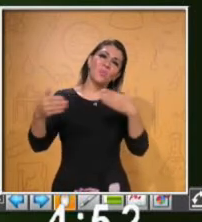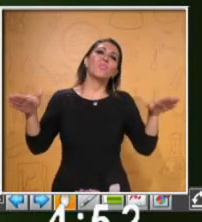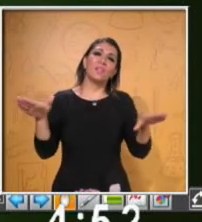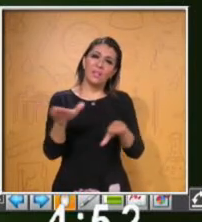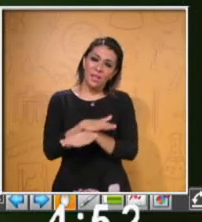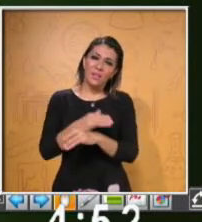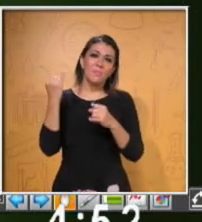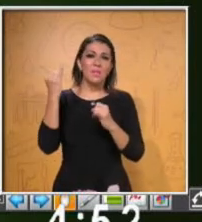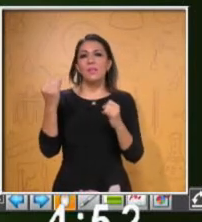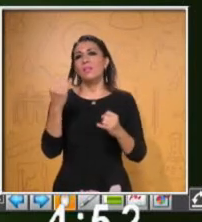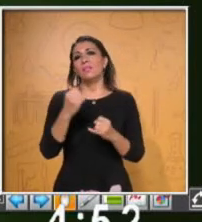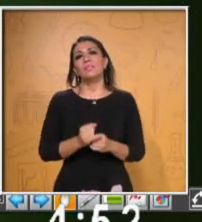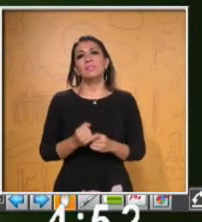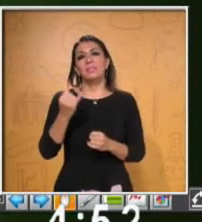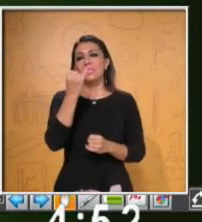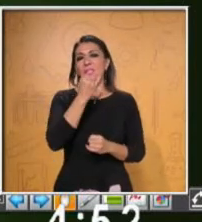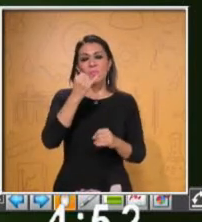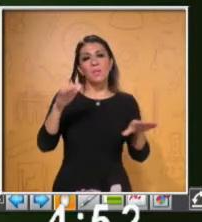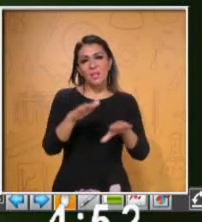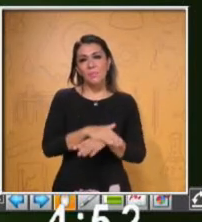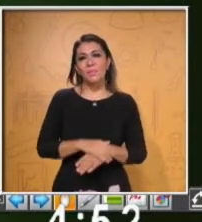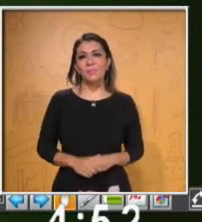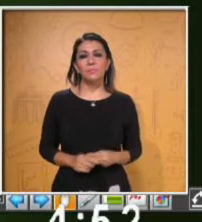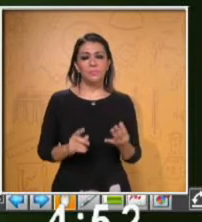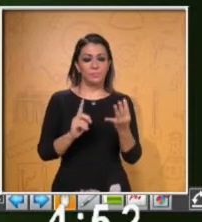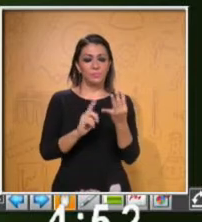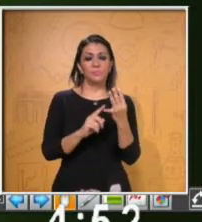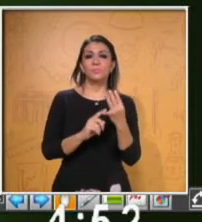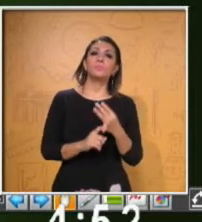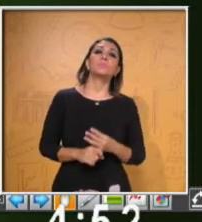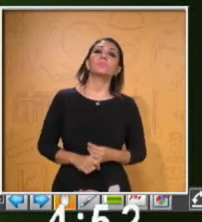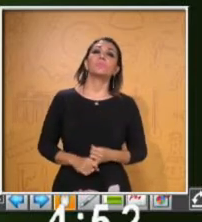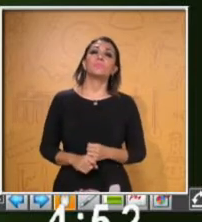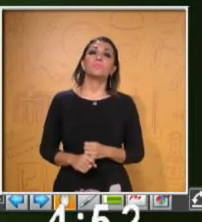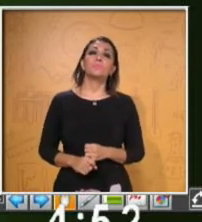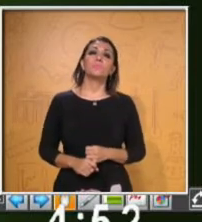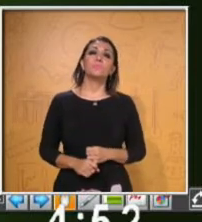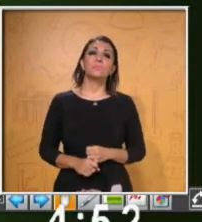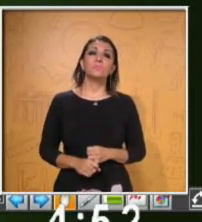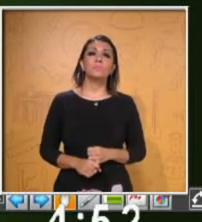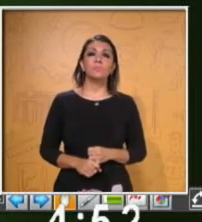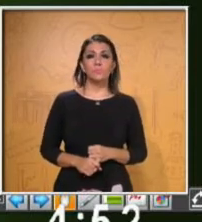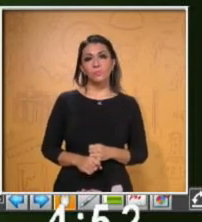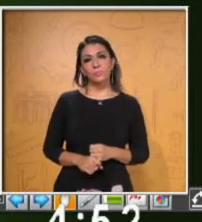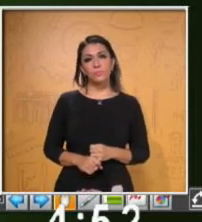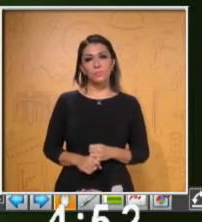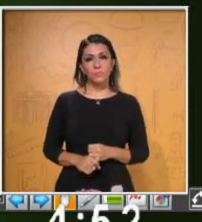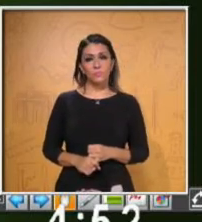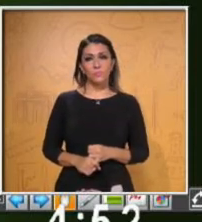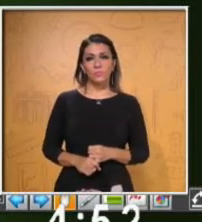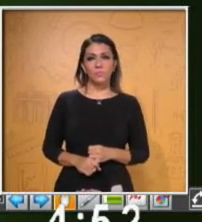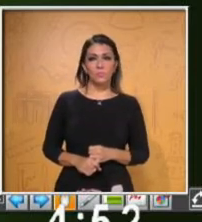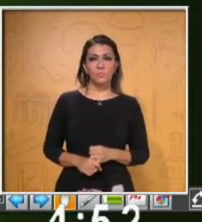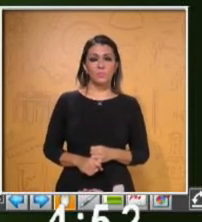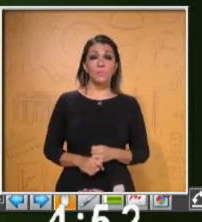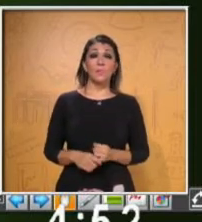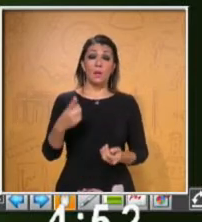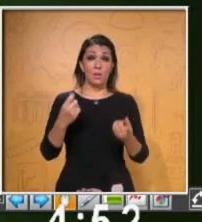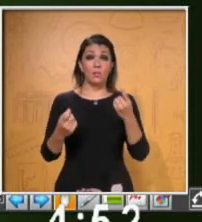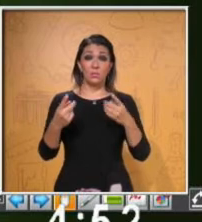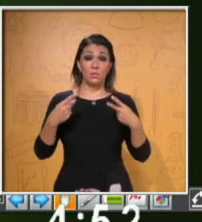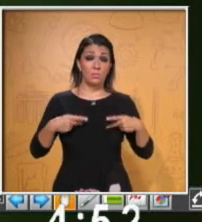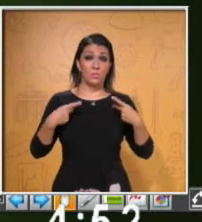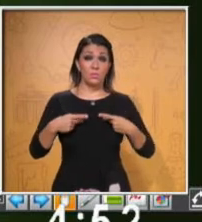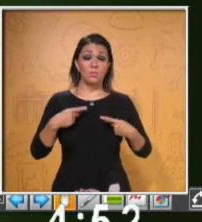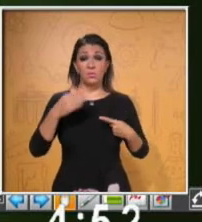Hay mucha variedad. Number four, some people believe we can use music to emotions. Algunas personas